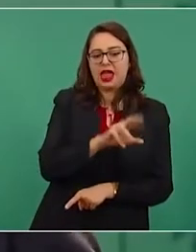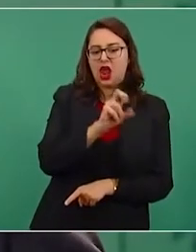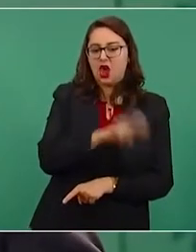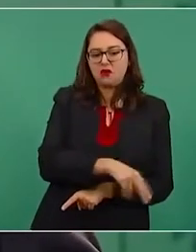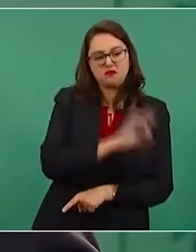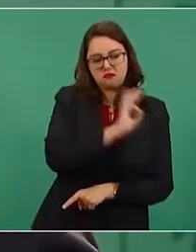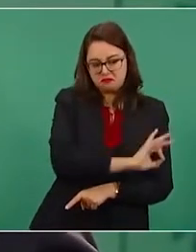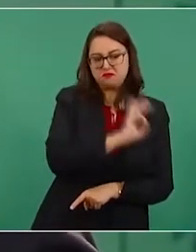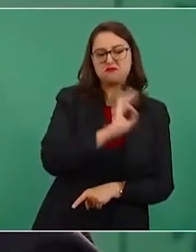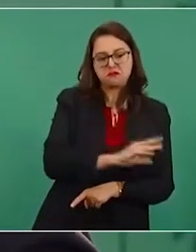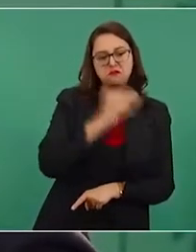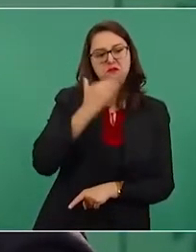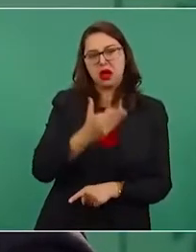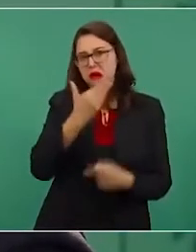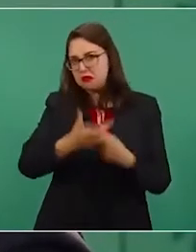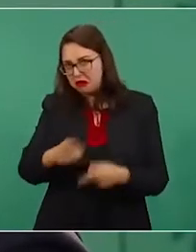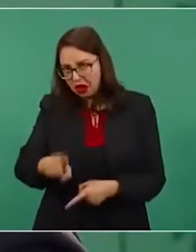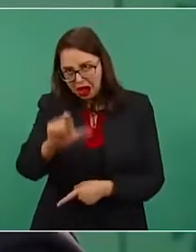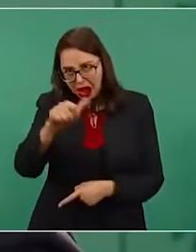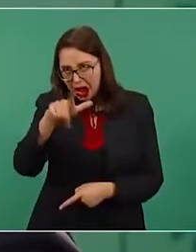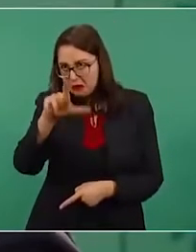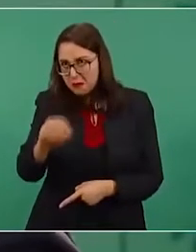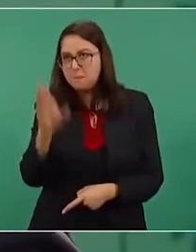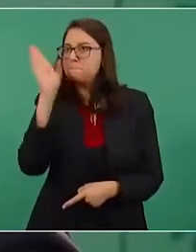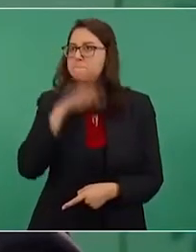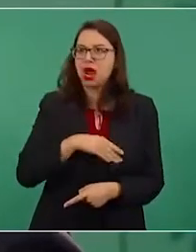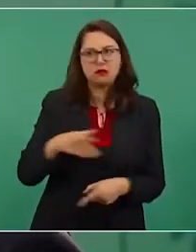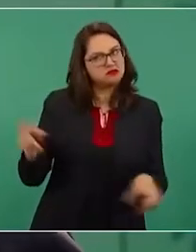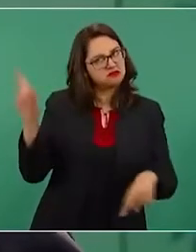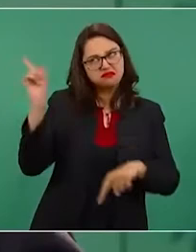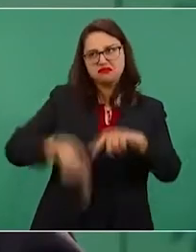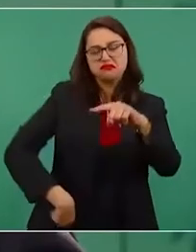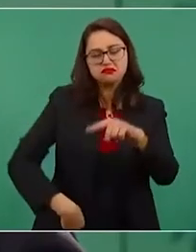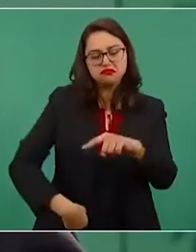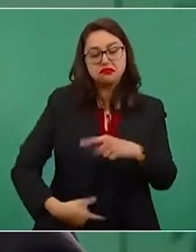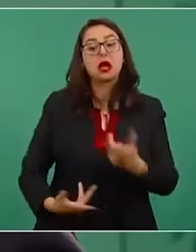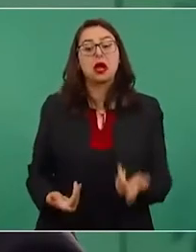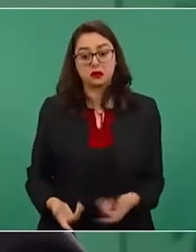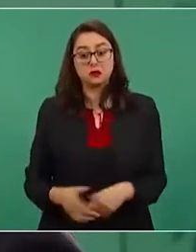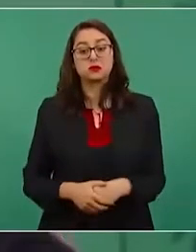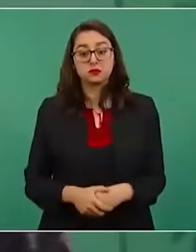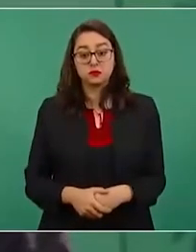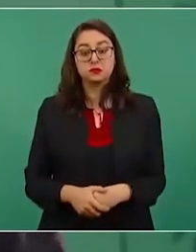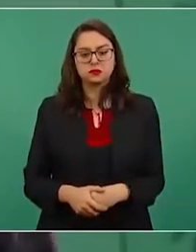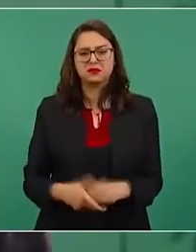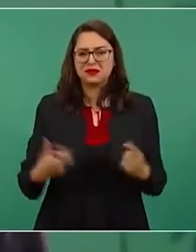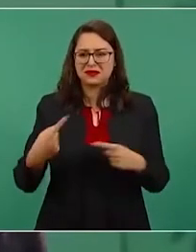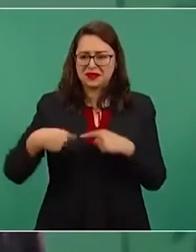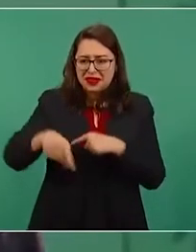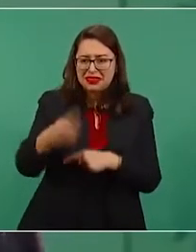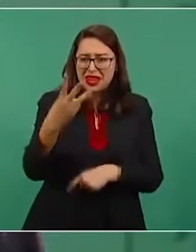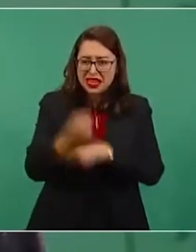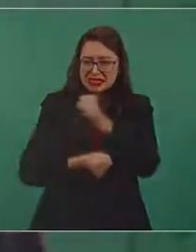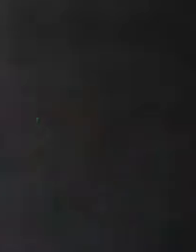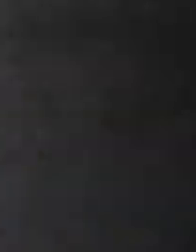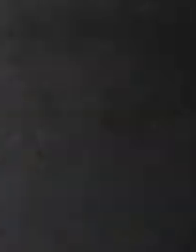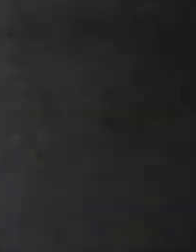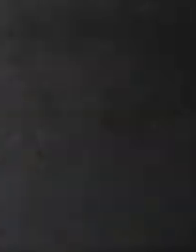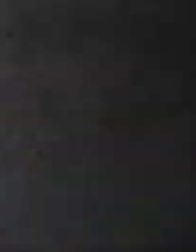hay que cambiar al presidente. ¿Para qué? Aguantar un presidente corrupto.